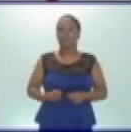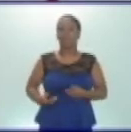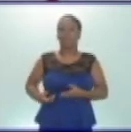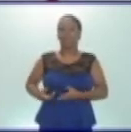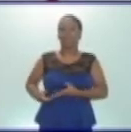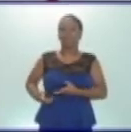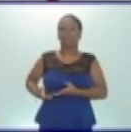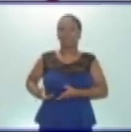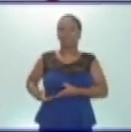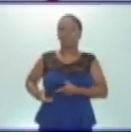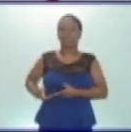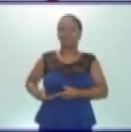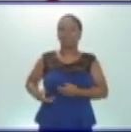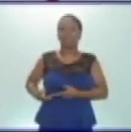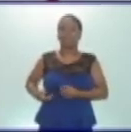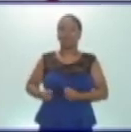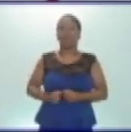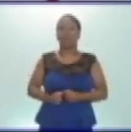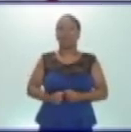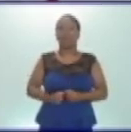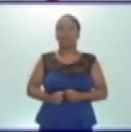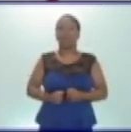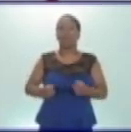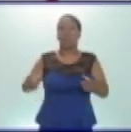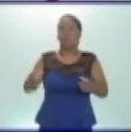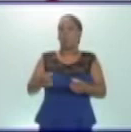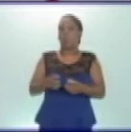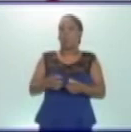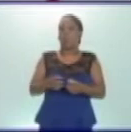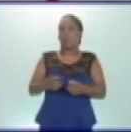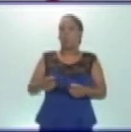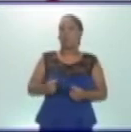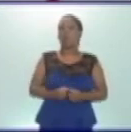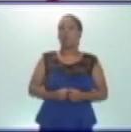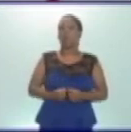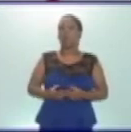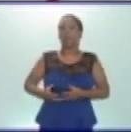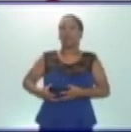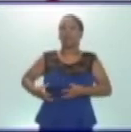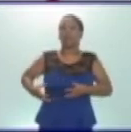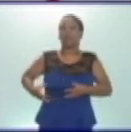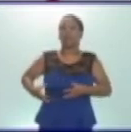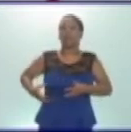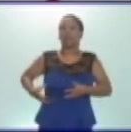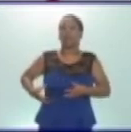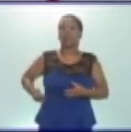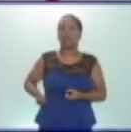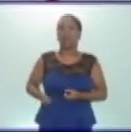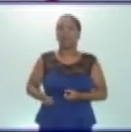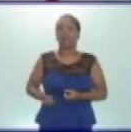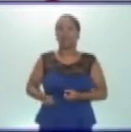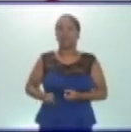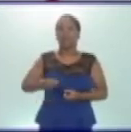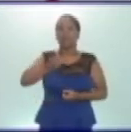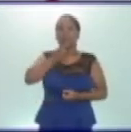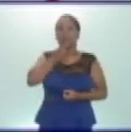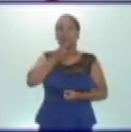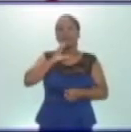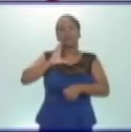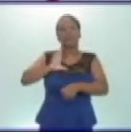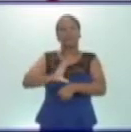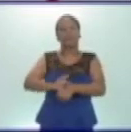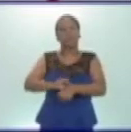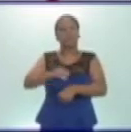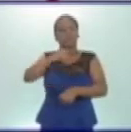Es un conjunto de trastornos caracterizado por la inflamación del estómago. Este puede estar ocasionado por infecciones,